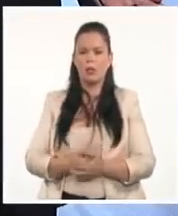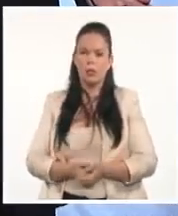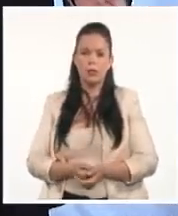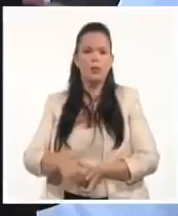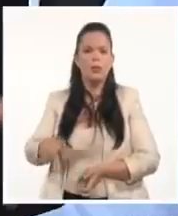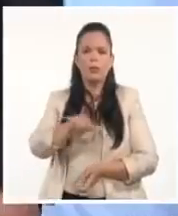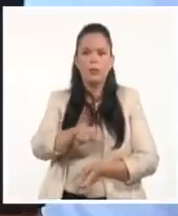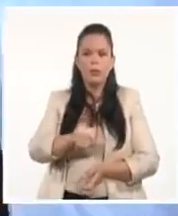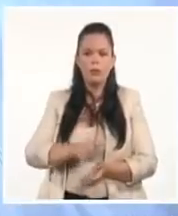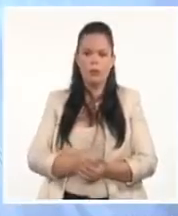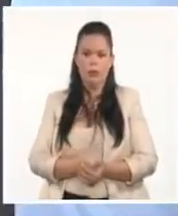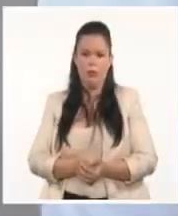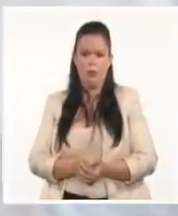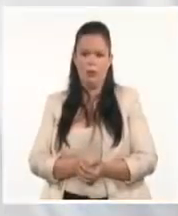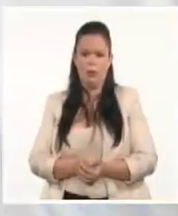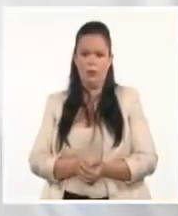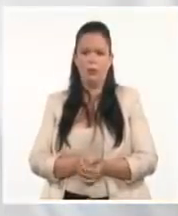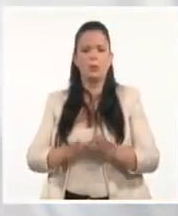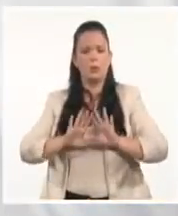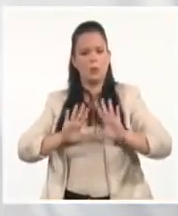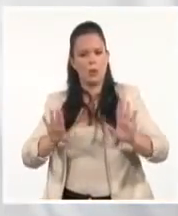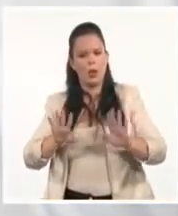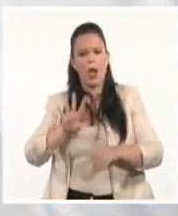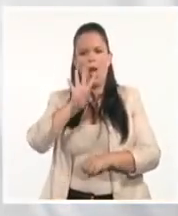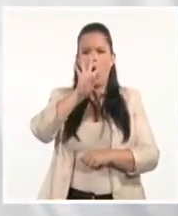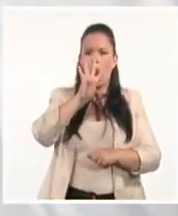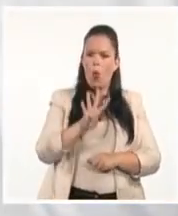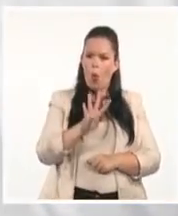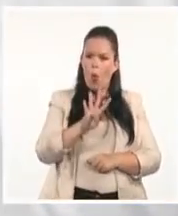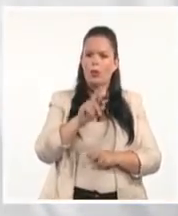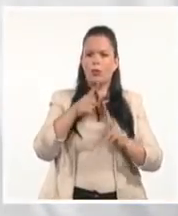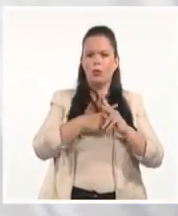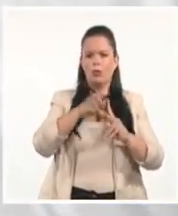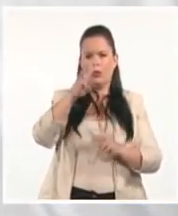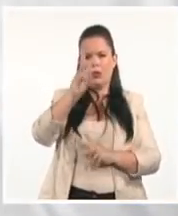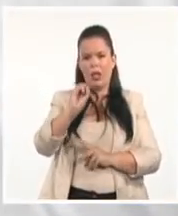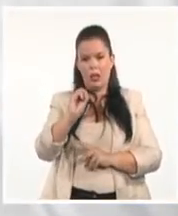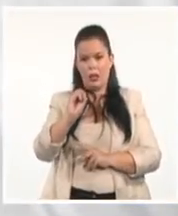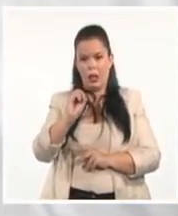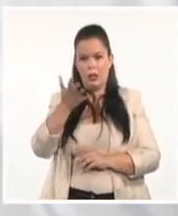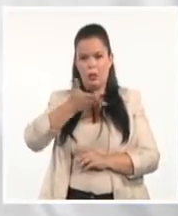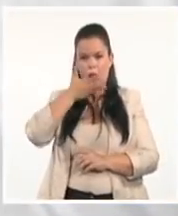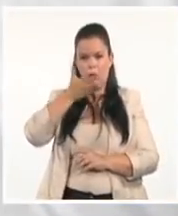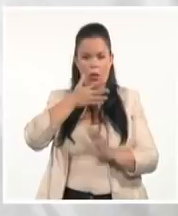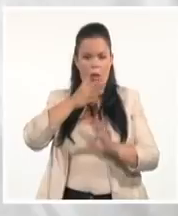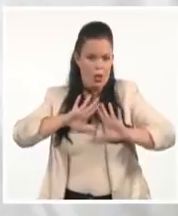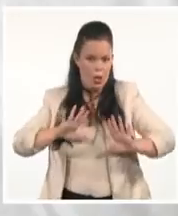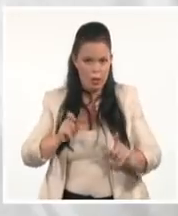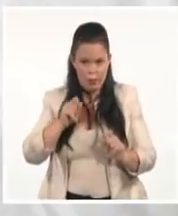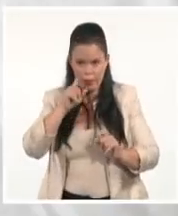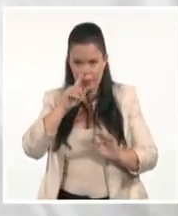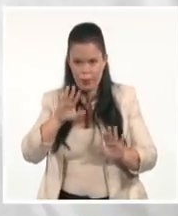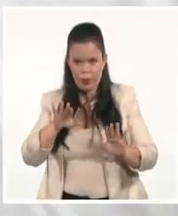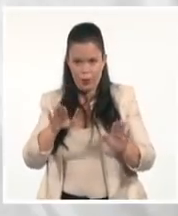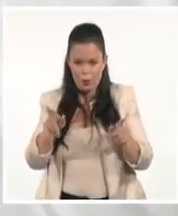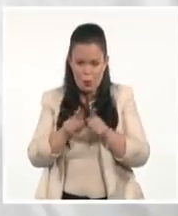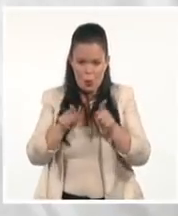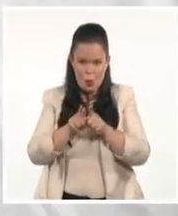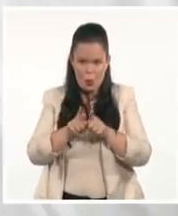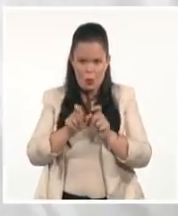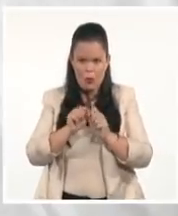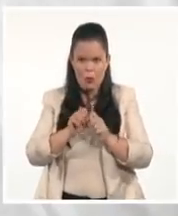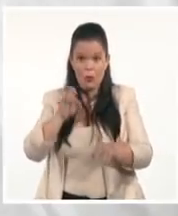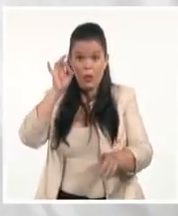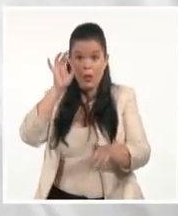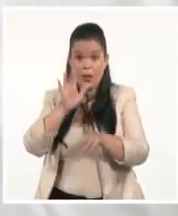intervención? Vamos a verlo entonces, después de las 4 y 30 de la tarde. Aquí está por provincias. Cuatro tiendas en La Habana,